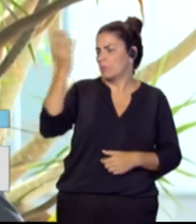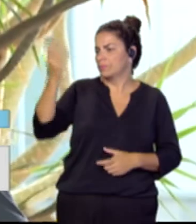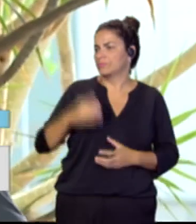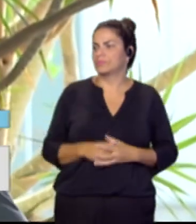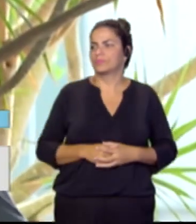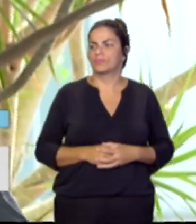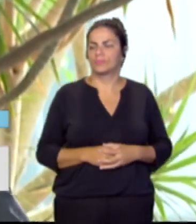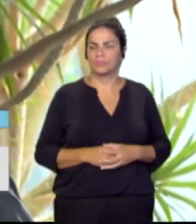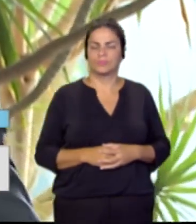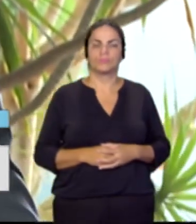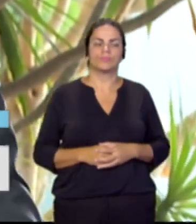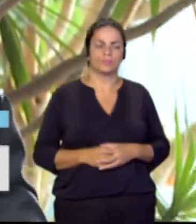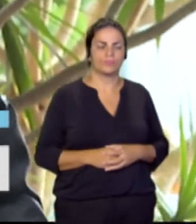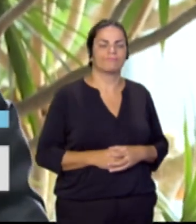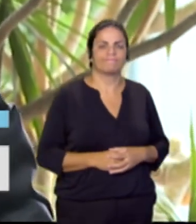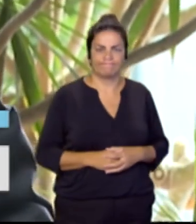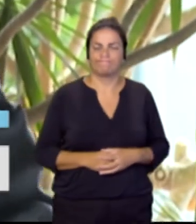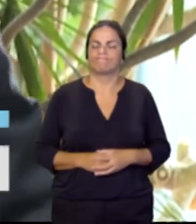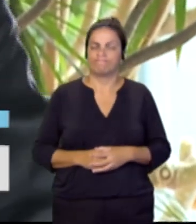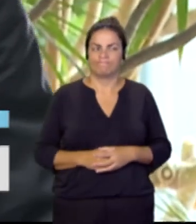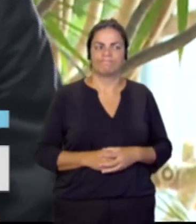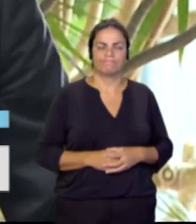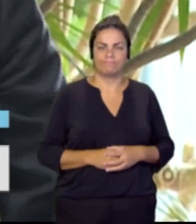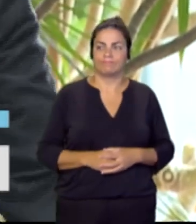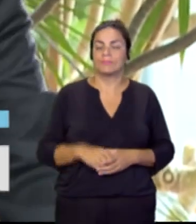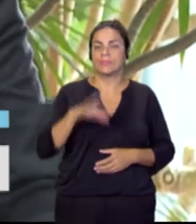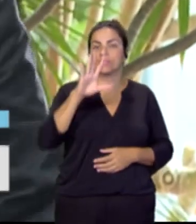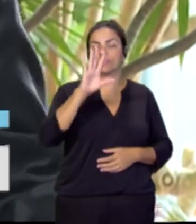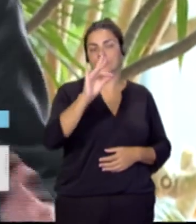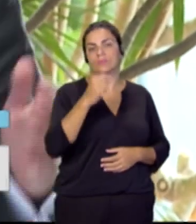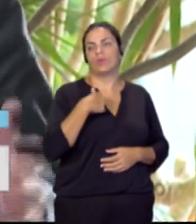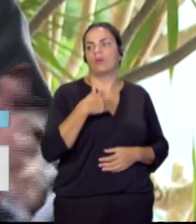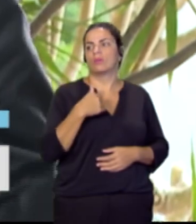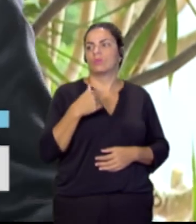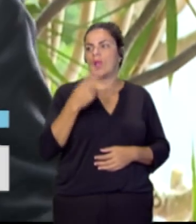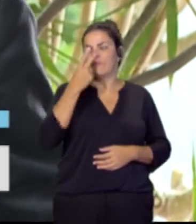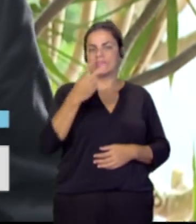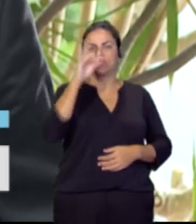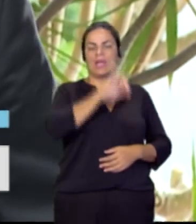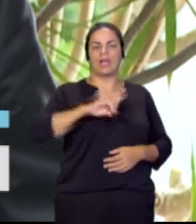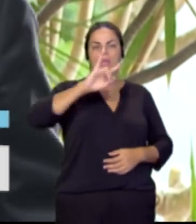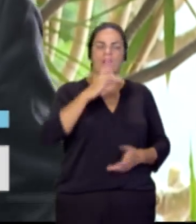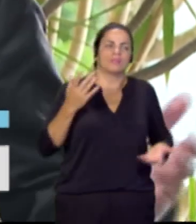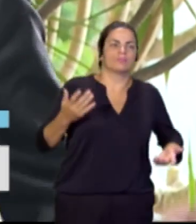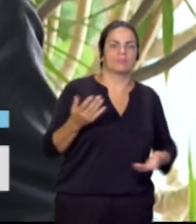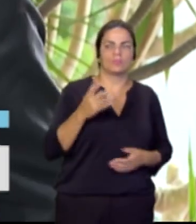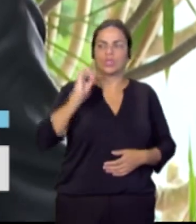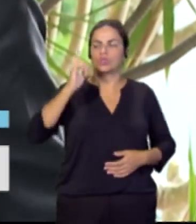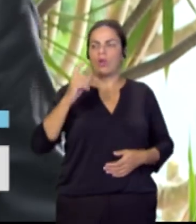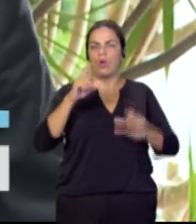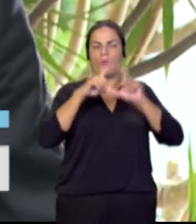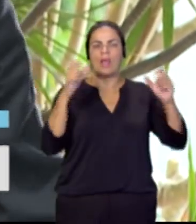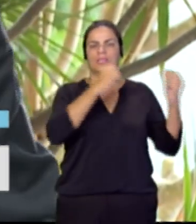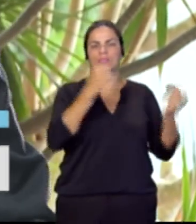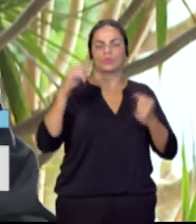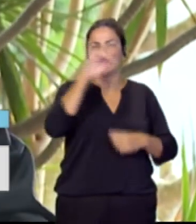Sí, quise que esta visita a las islas no sea solo una visita, digamos, a las instituciones